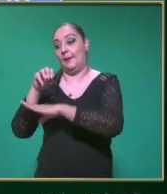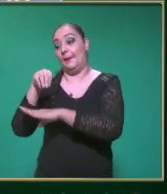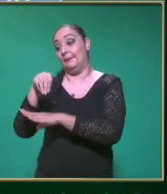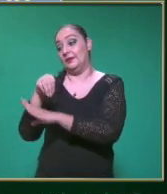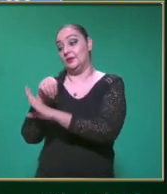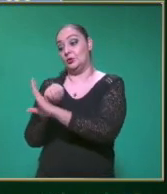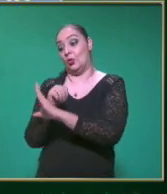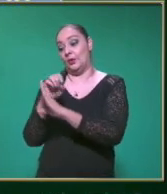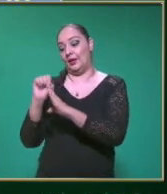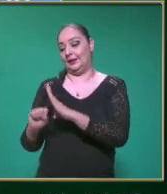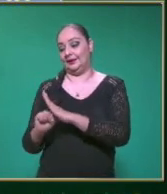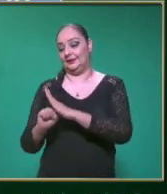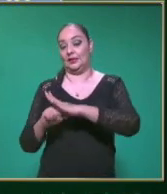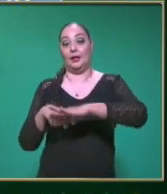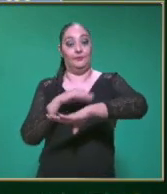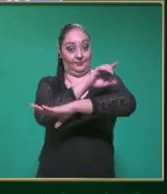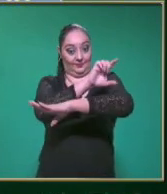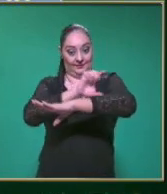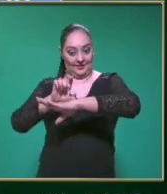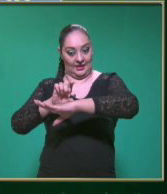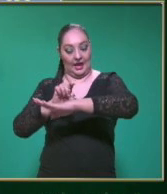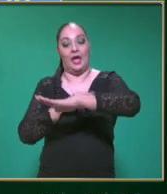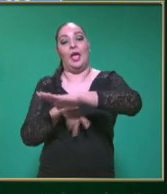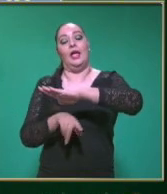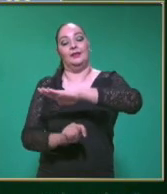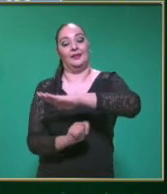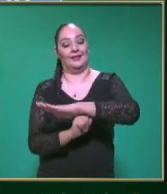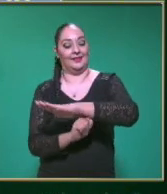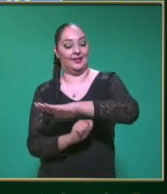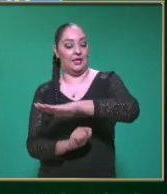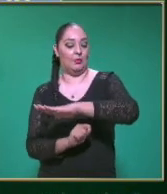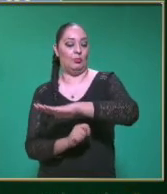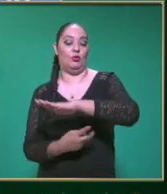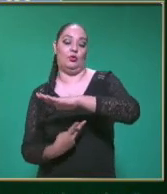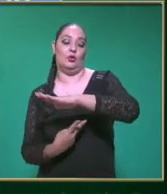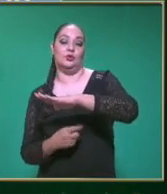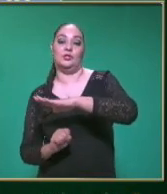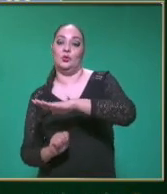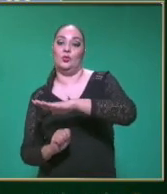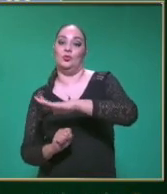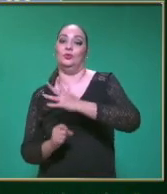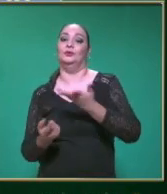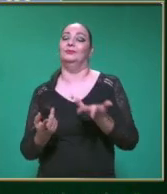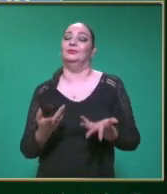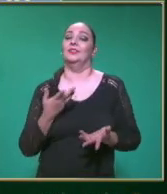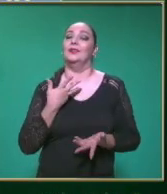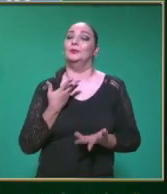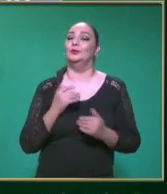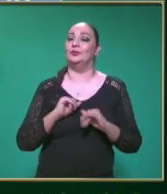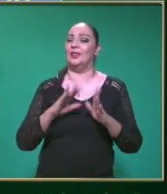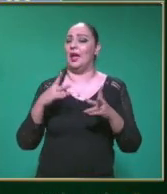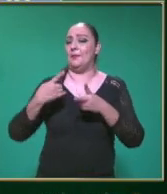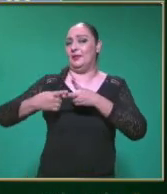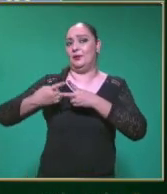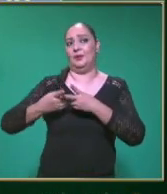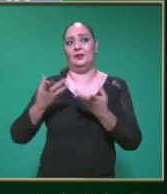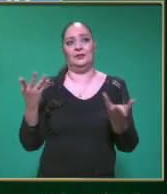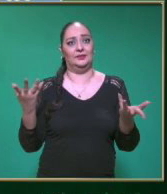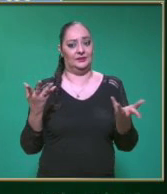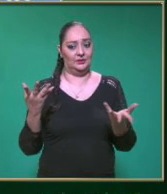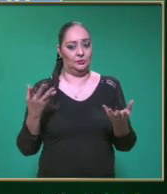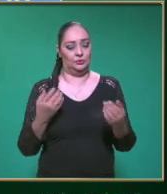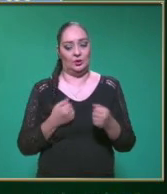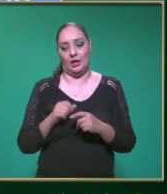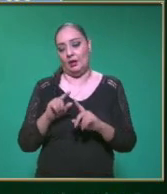Inicial Entre el tiempo Que son 2 segundos Aquí nosotros Hicimos la operación ¿Verdad maestra? Primero La